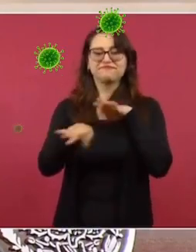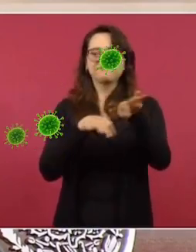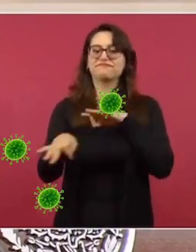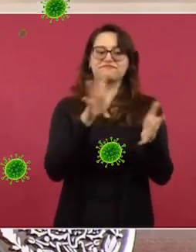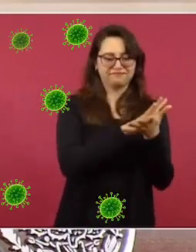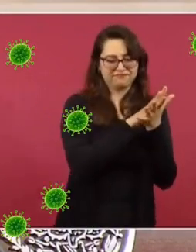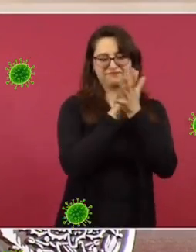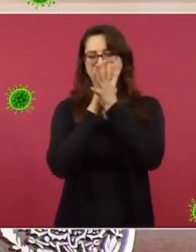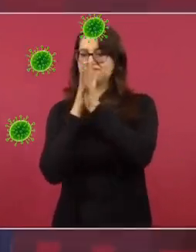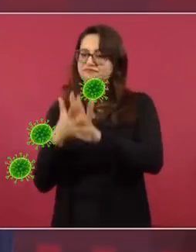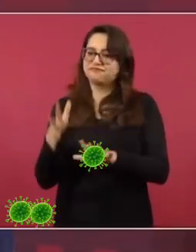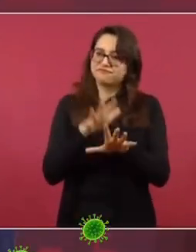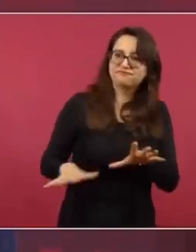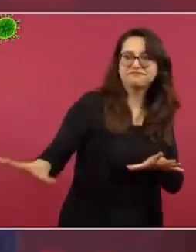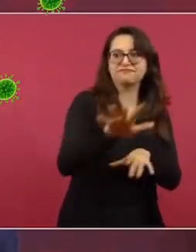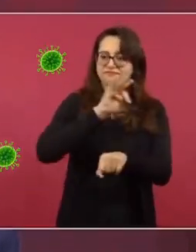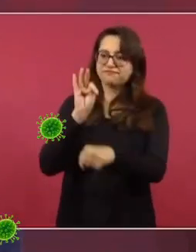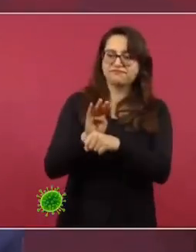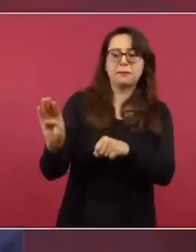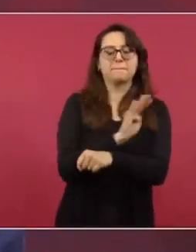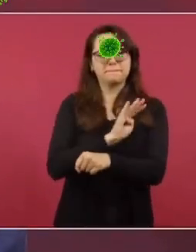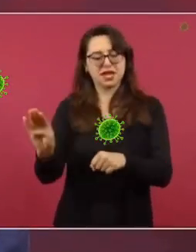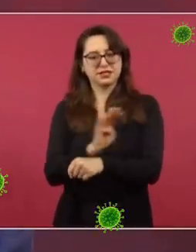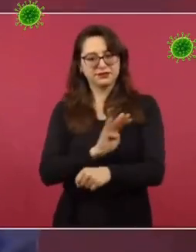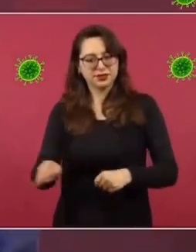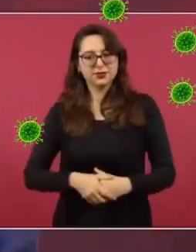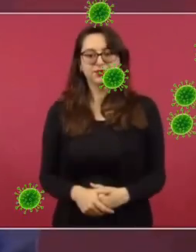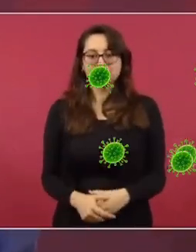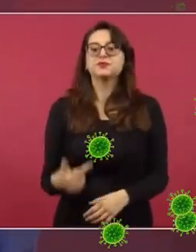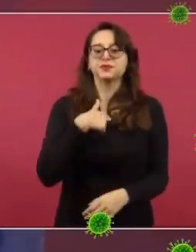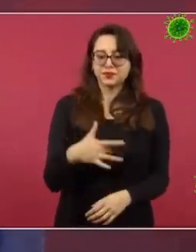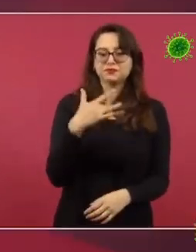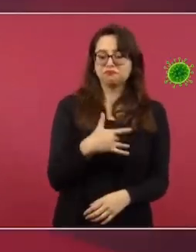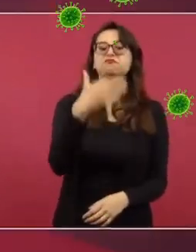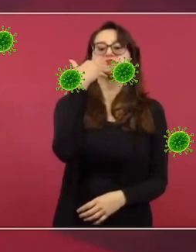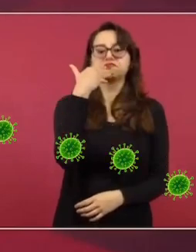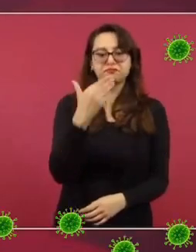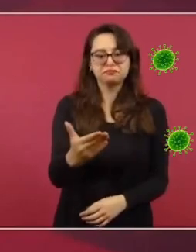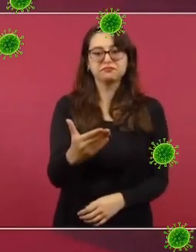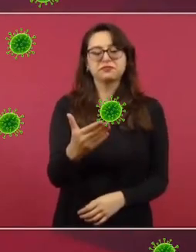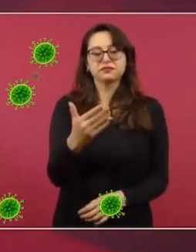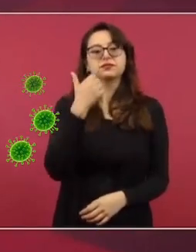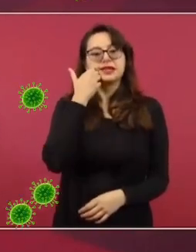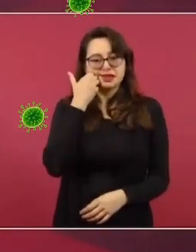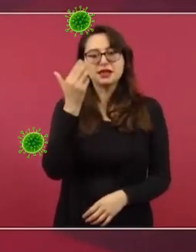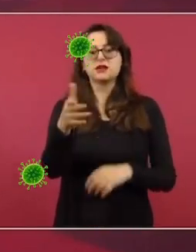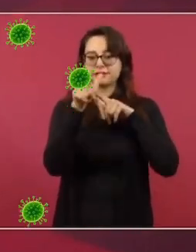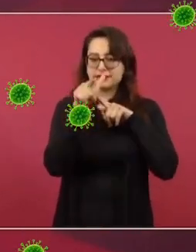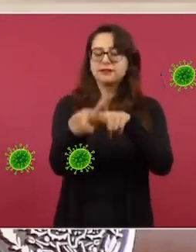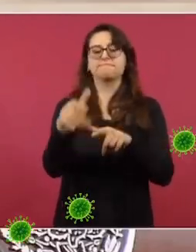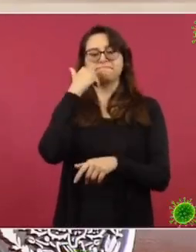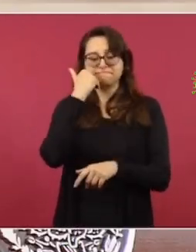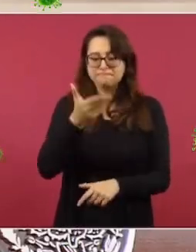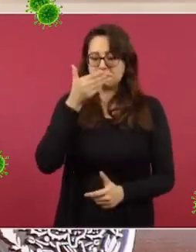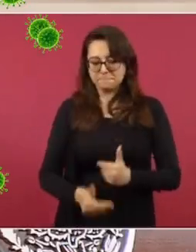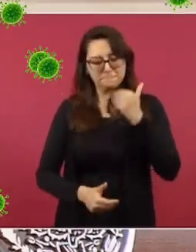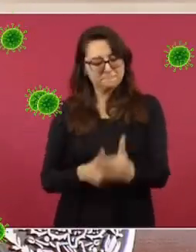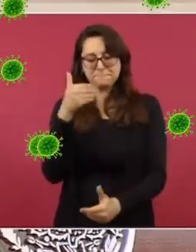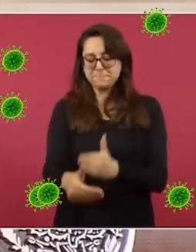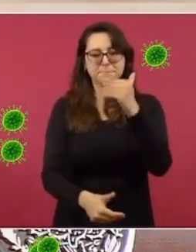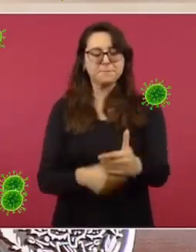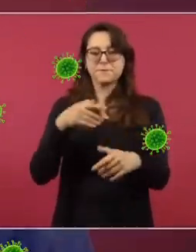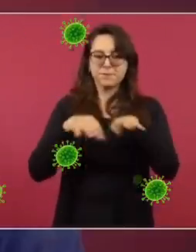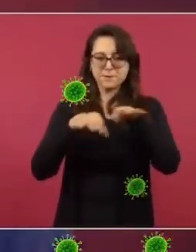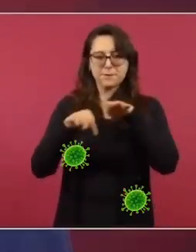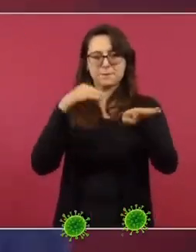en beneficio de nuestro pueblo. Estamos bien y con muchos deseos de seguir transformando a nuestro país en